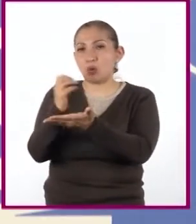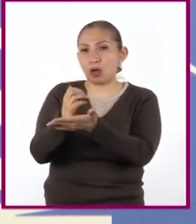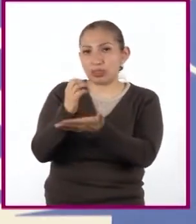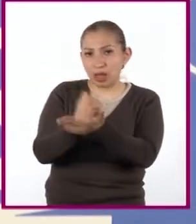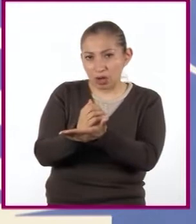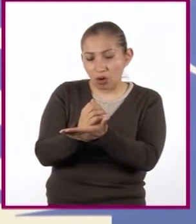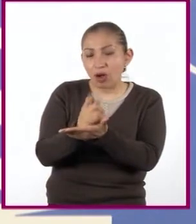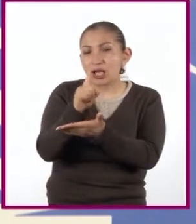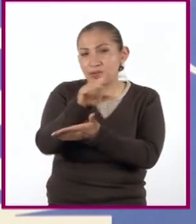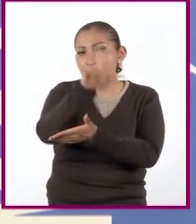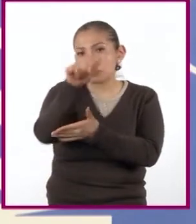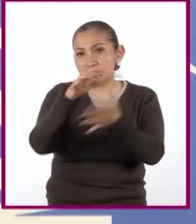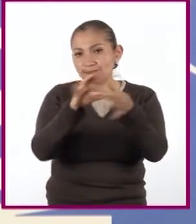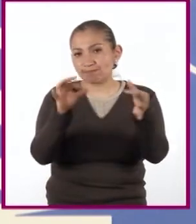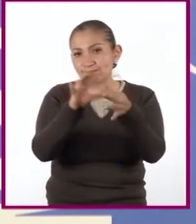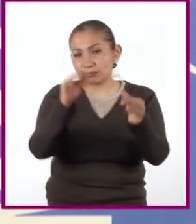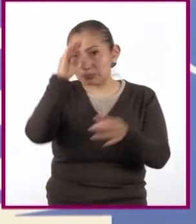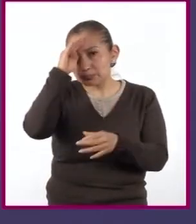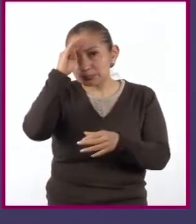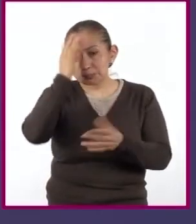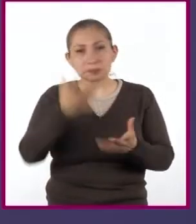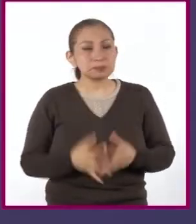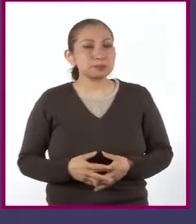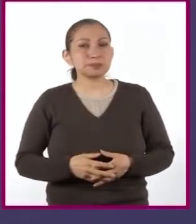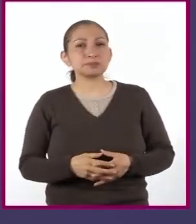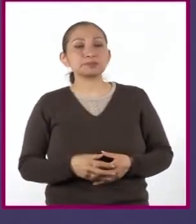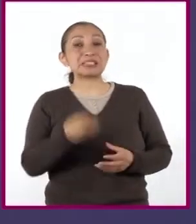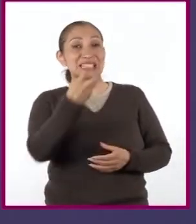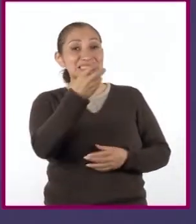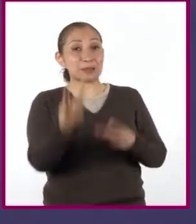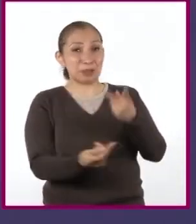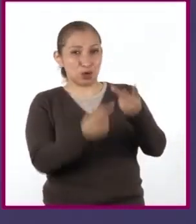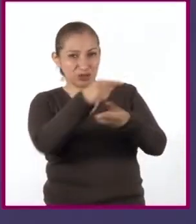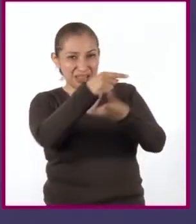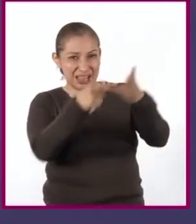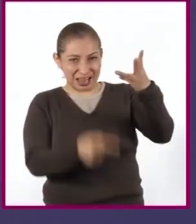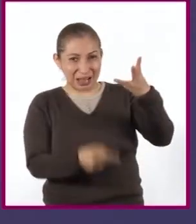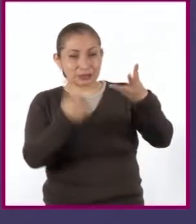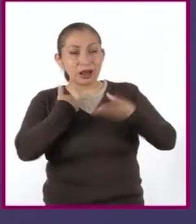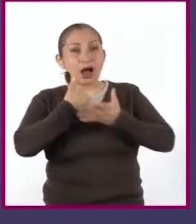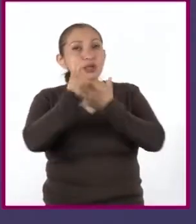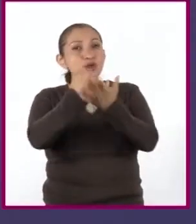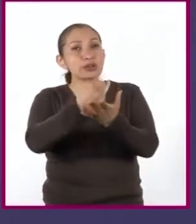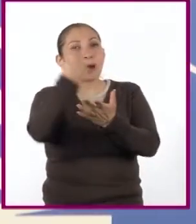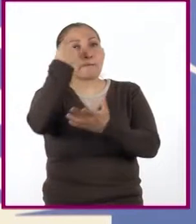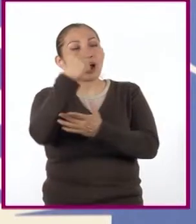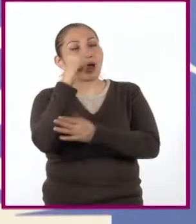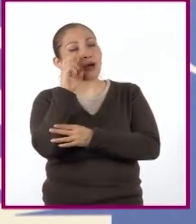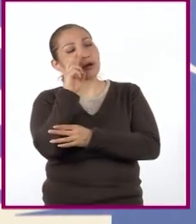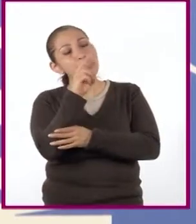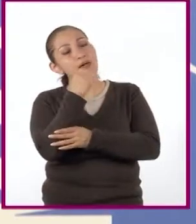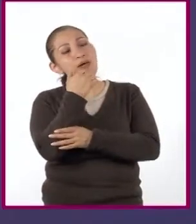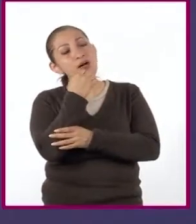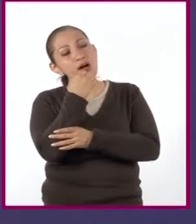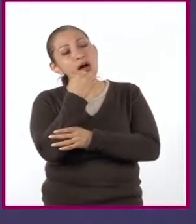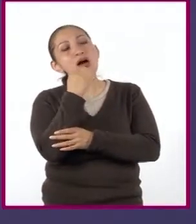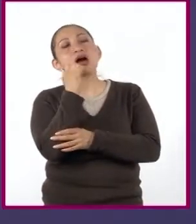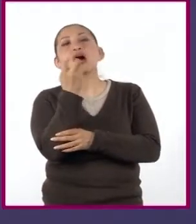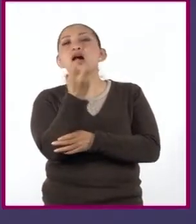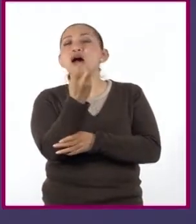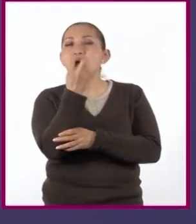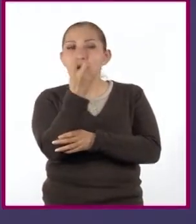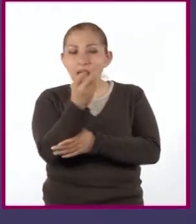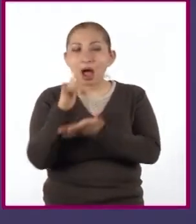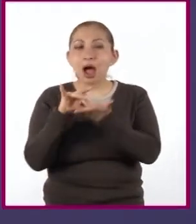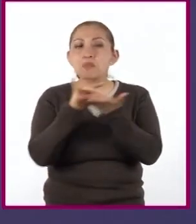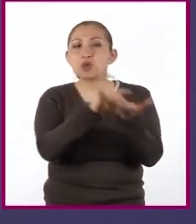notas y expresen lo que piensan. 3. ¿Estas preguntas, maestro Antonio, nos ayudan a reflexionar sobre la pertinencia de los